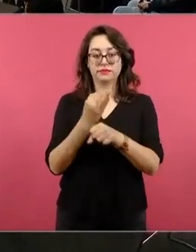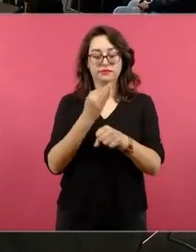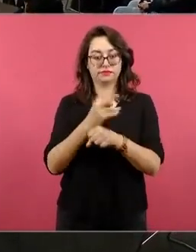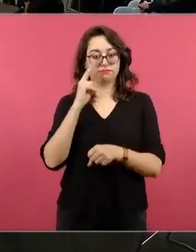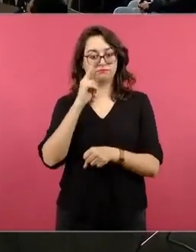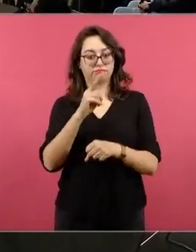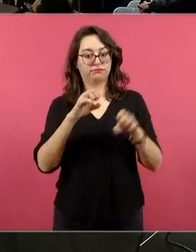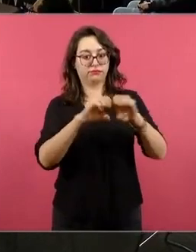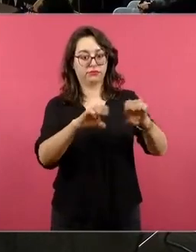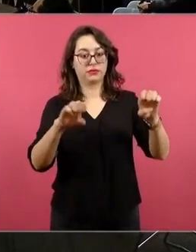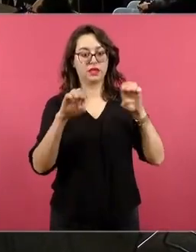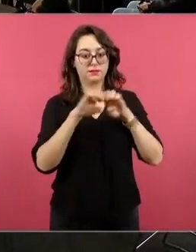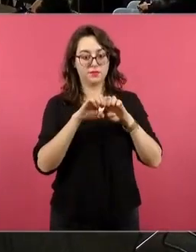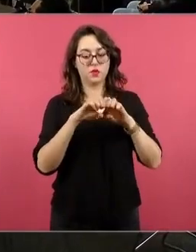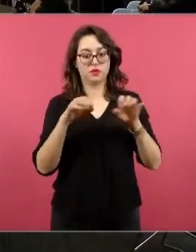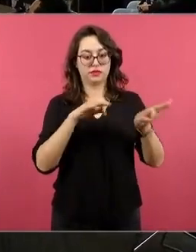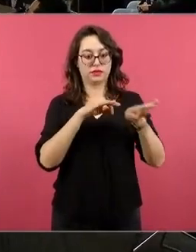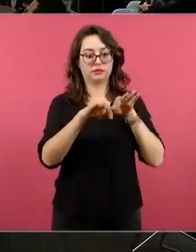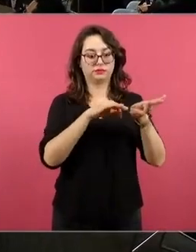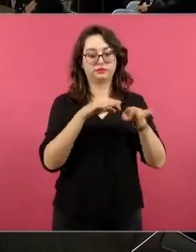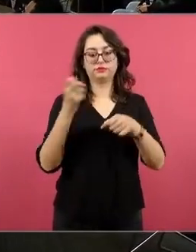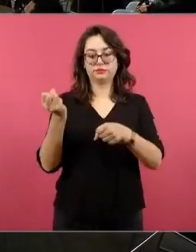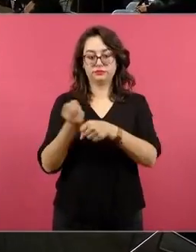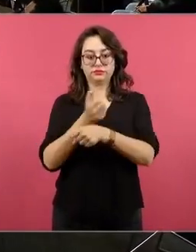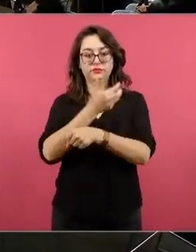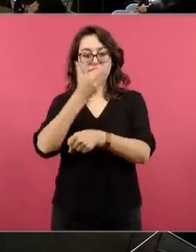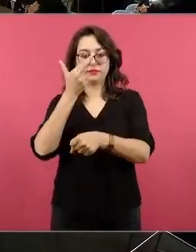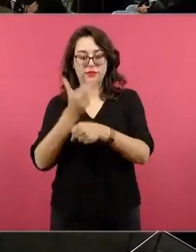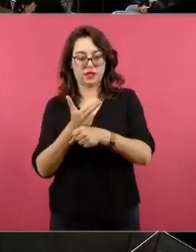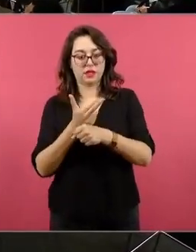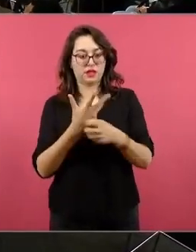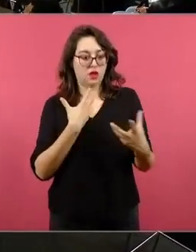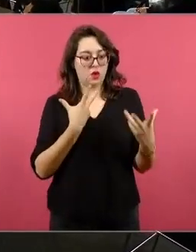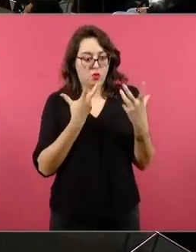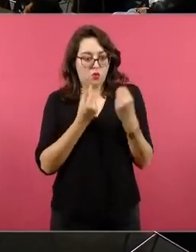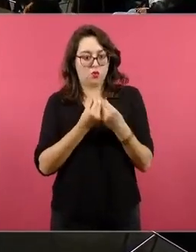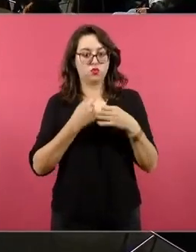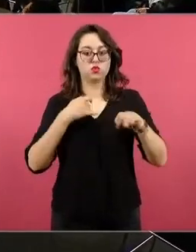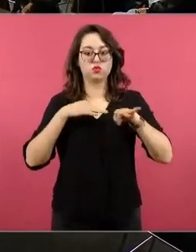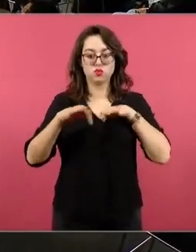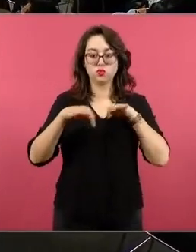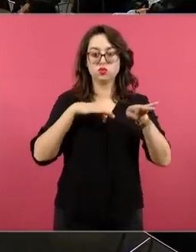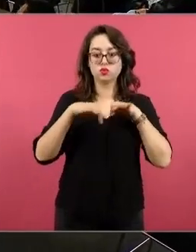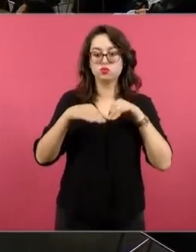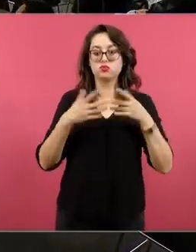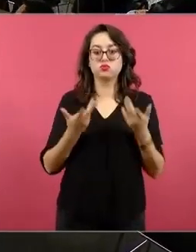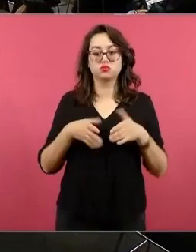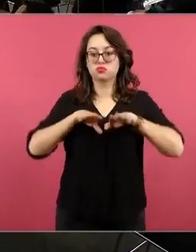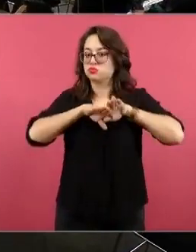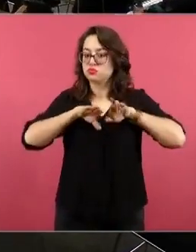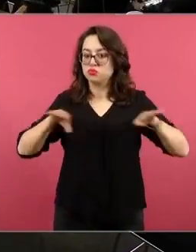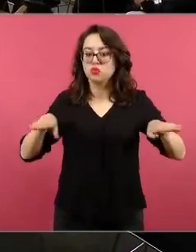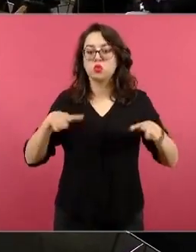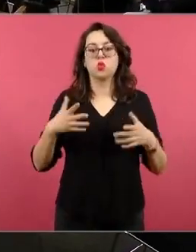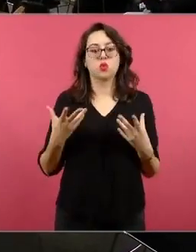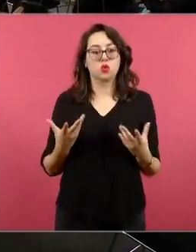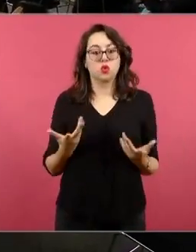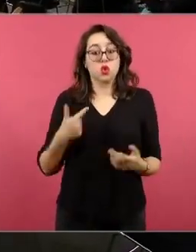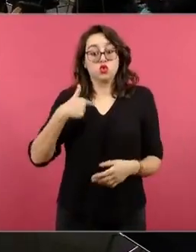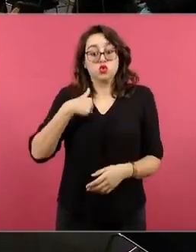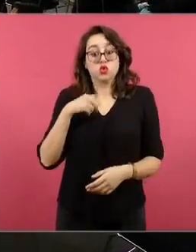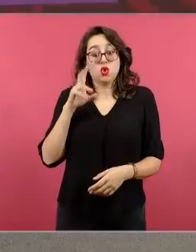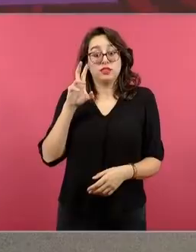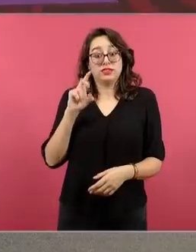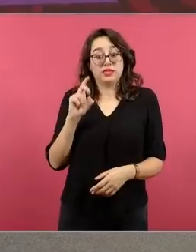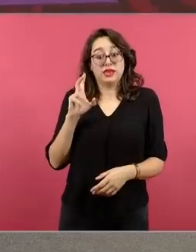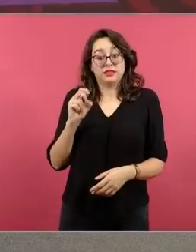porque la Secretaría de Educación hizo equipo con nosotros en esta horizontalidad, créanme que tengo 38